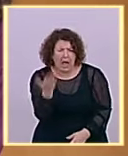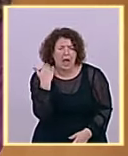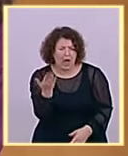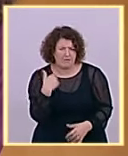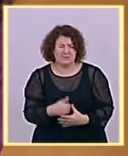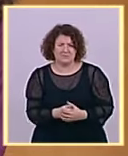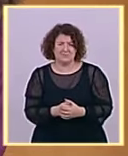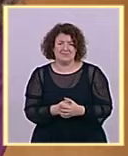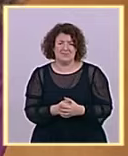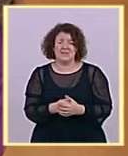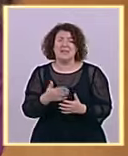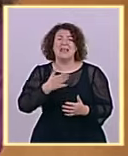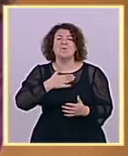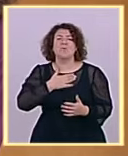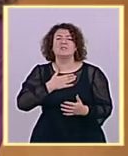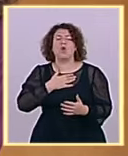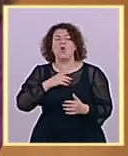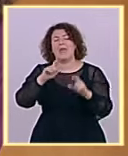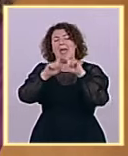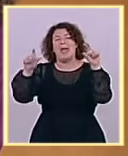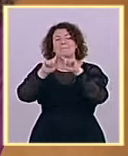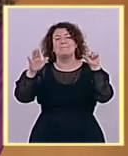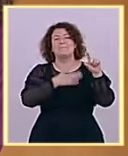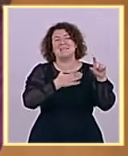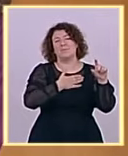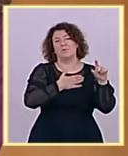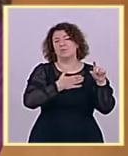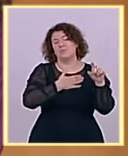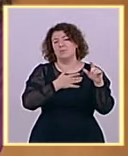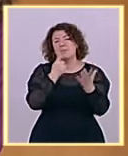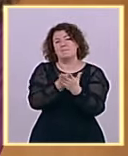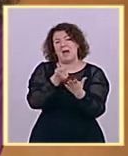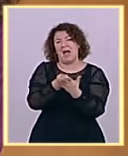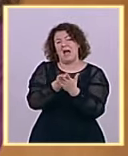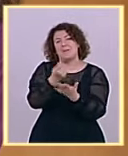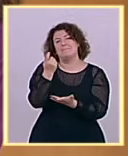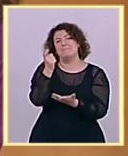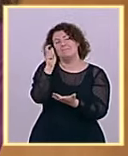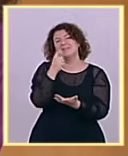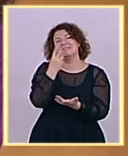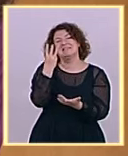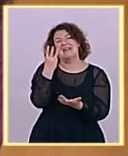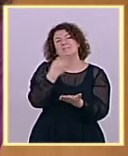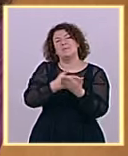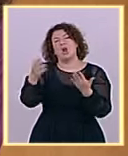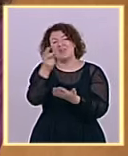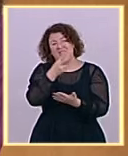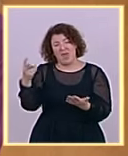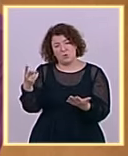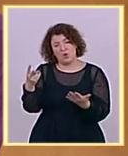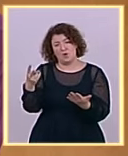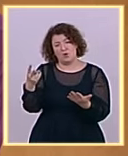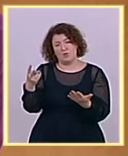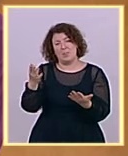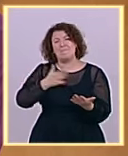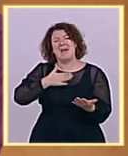promedio un pago o personas que tienen más de tres millones de euros de promedio del patrimonio, es ir contra la gente o es